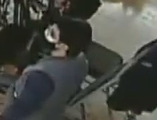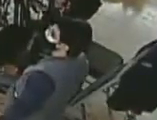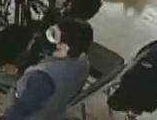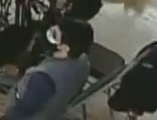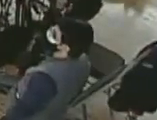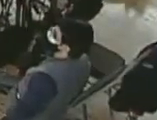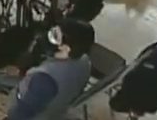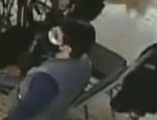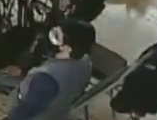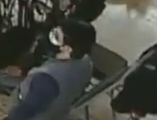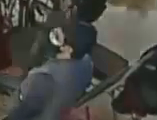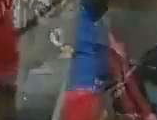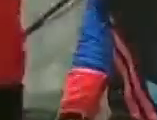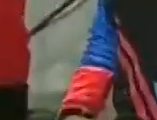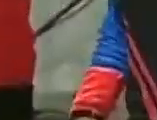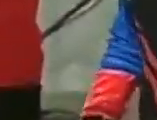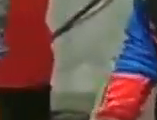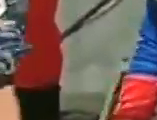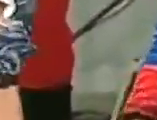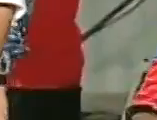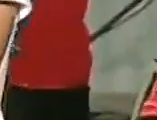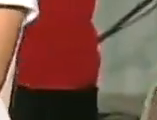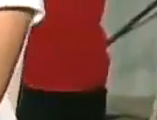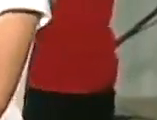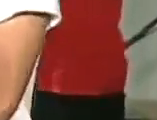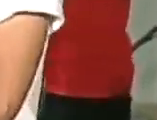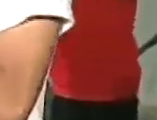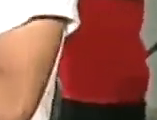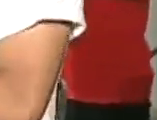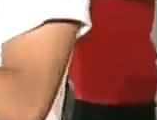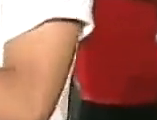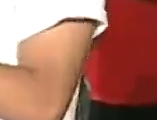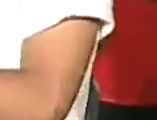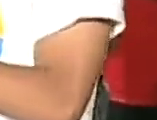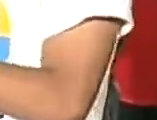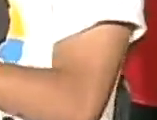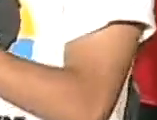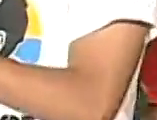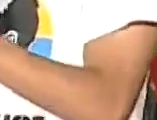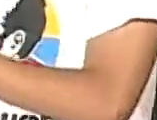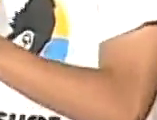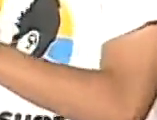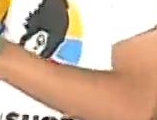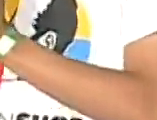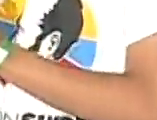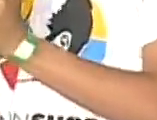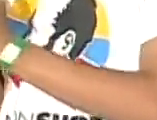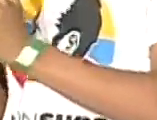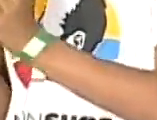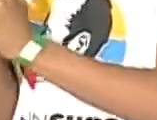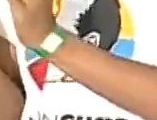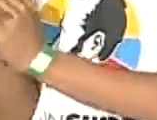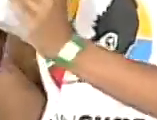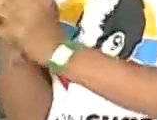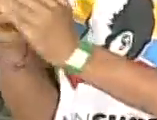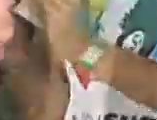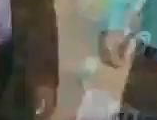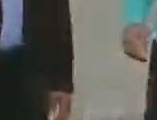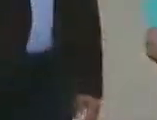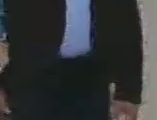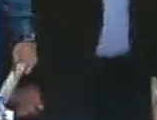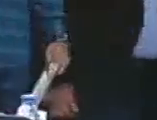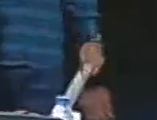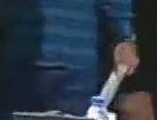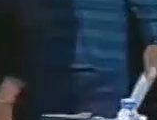ser feliz, es el lugar que me ha... Maduro Moros en compañía de la primera combatiente y diputada de la